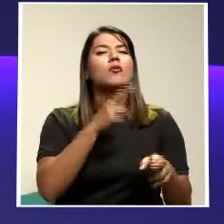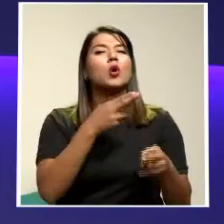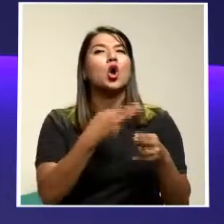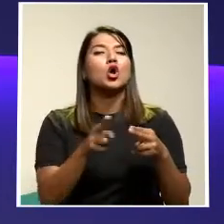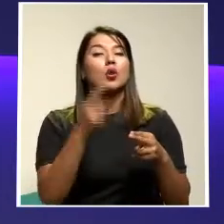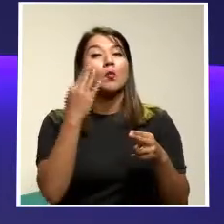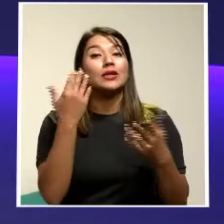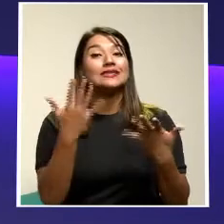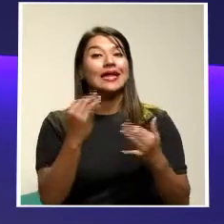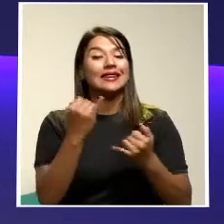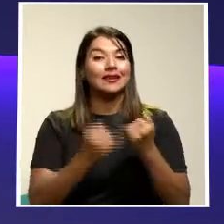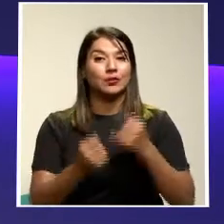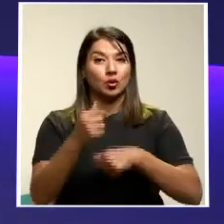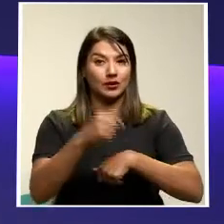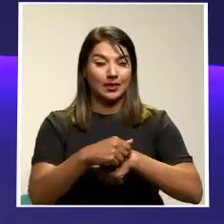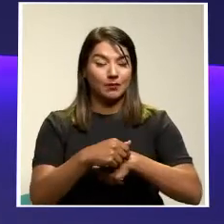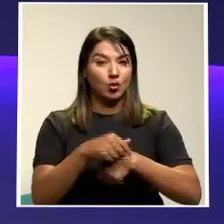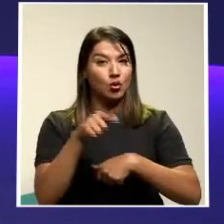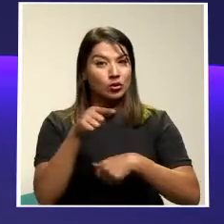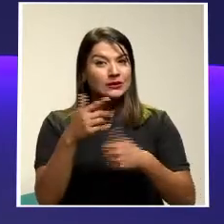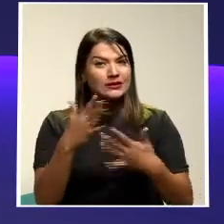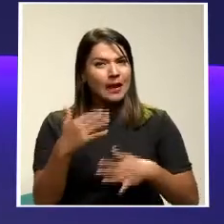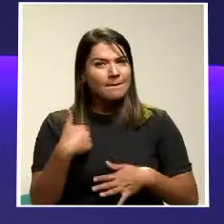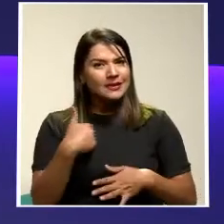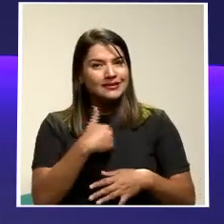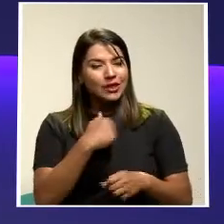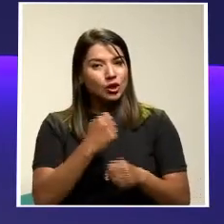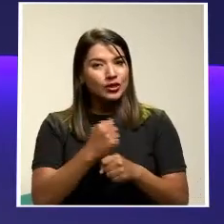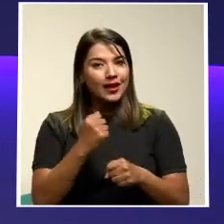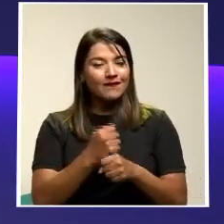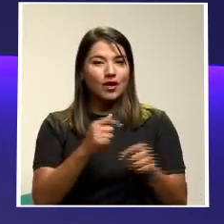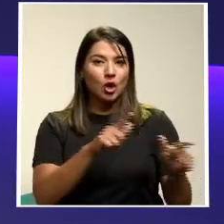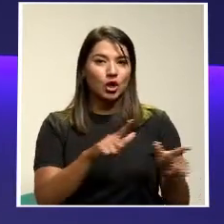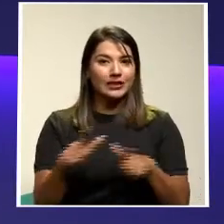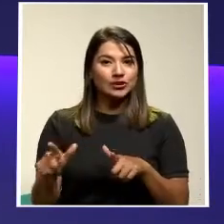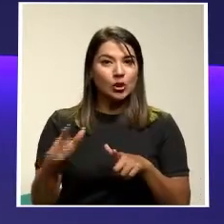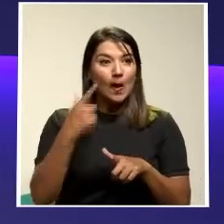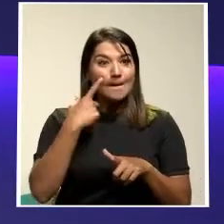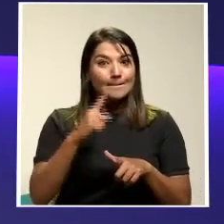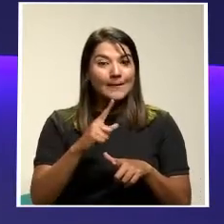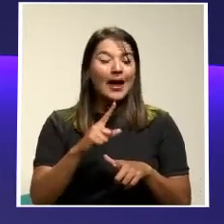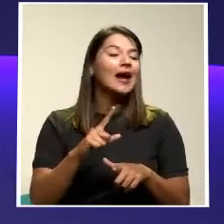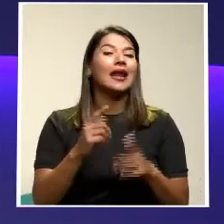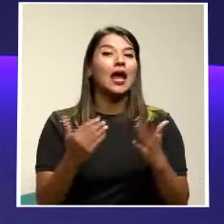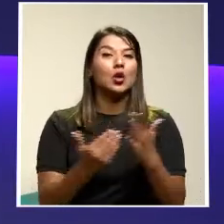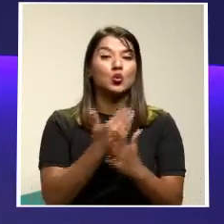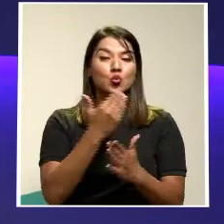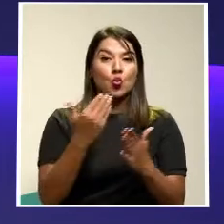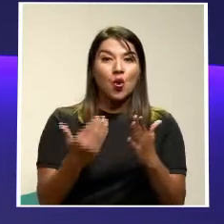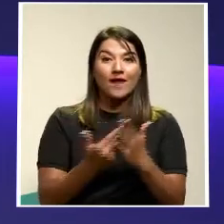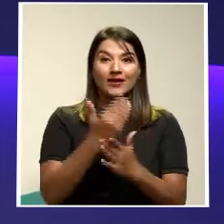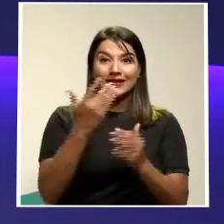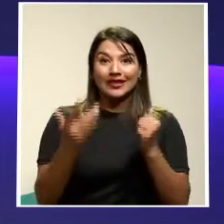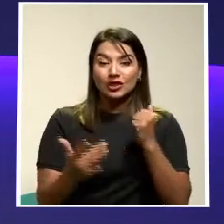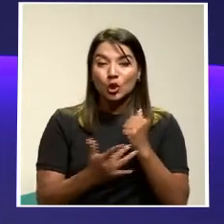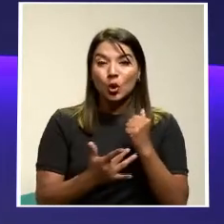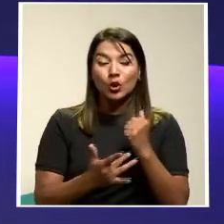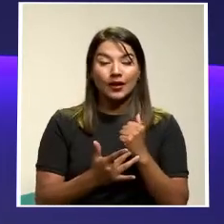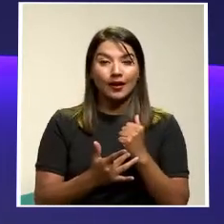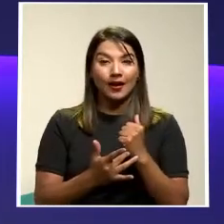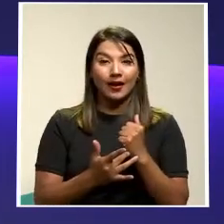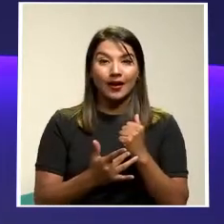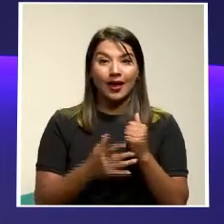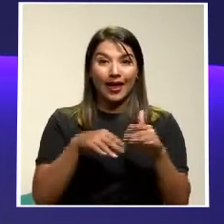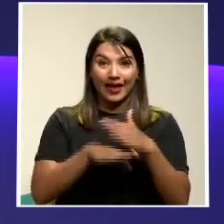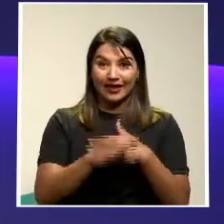cortita Pues se nos acabó El tiempo ¿Está preparado El ministerio De trabajo Para esta nueva Era tecnológica En